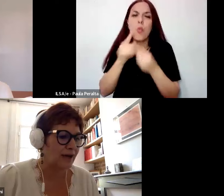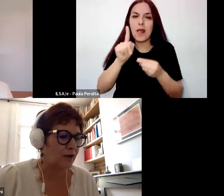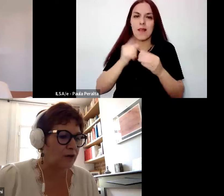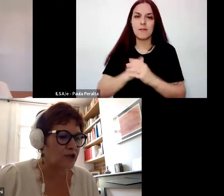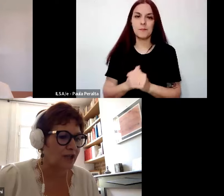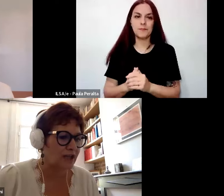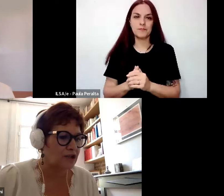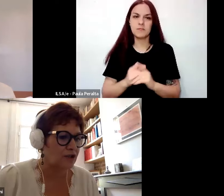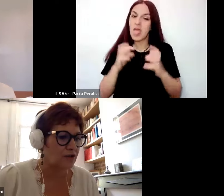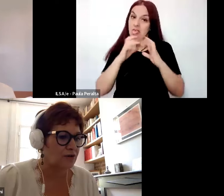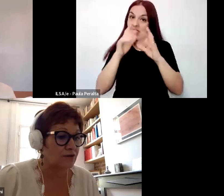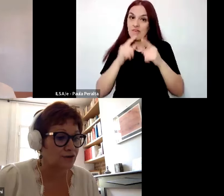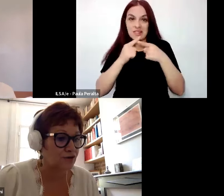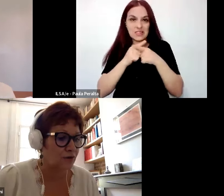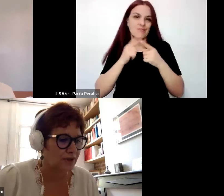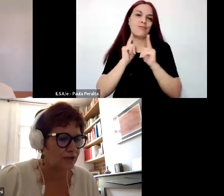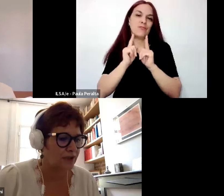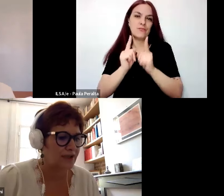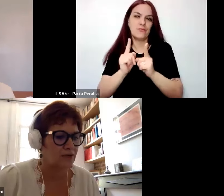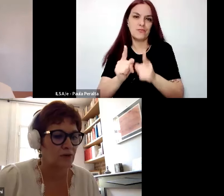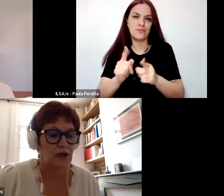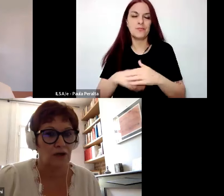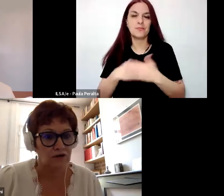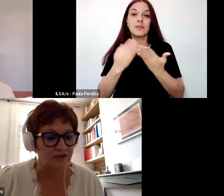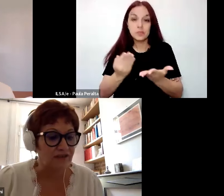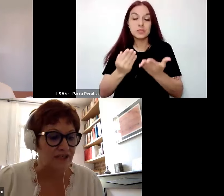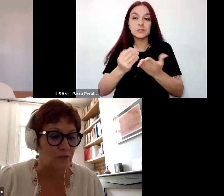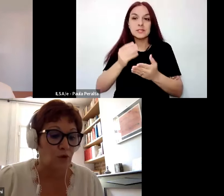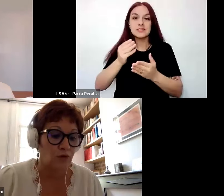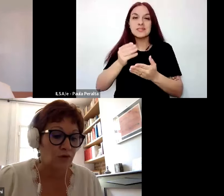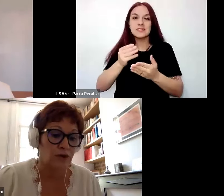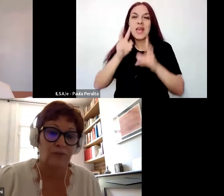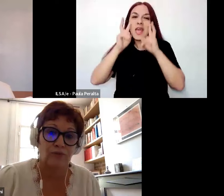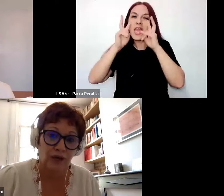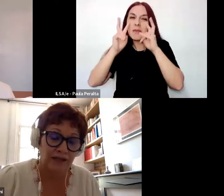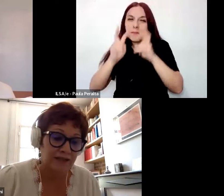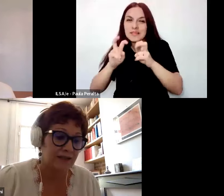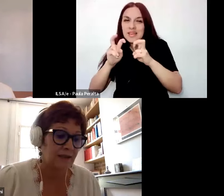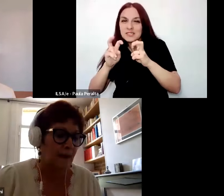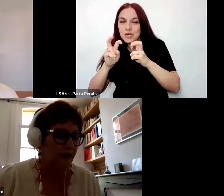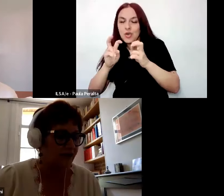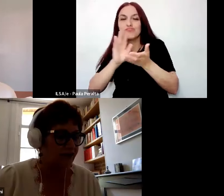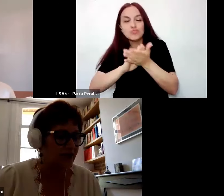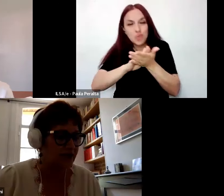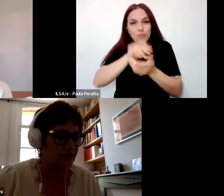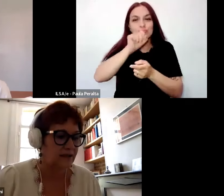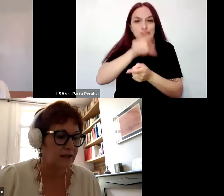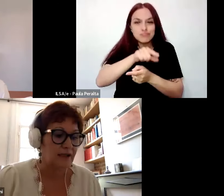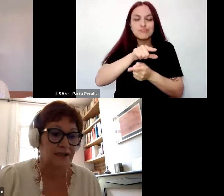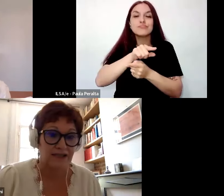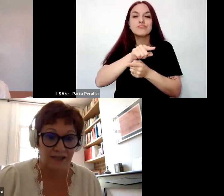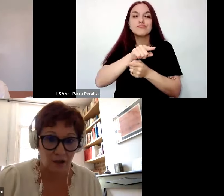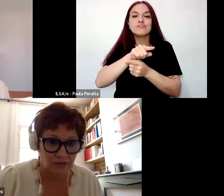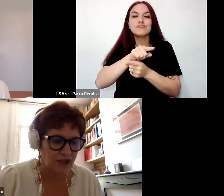Entonces, el singular de la investigación sobre la investigación, le